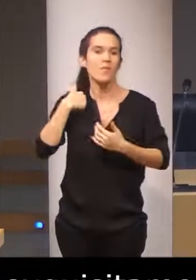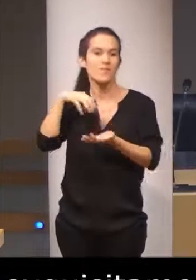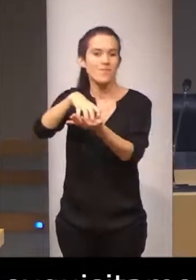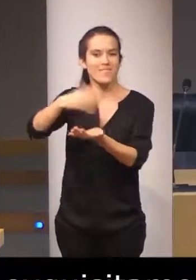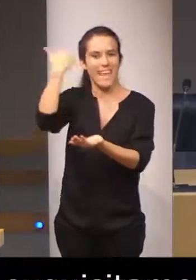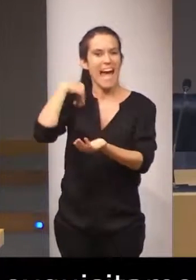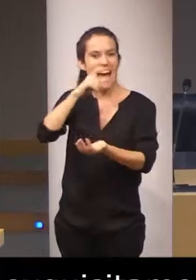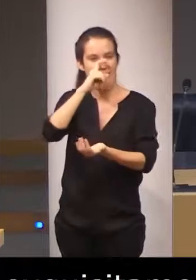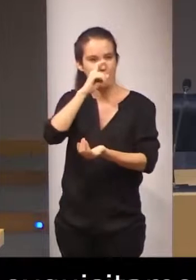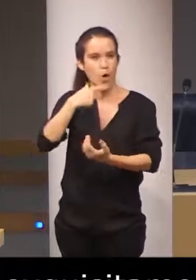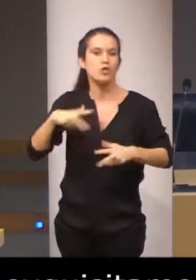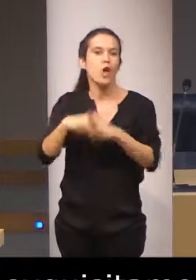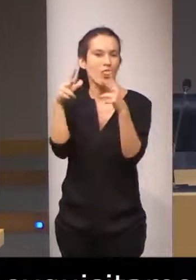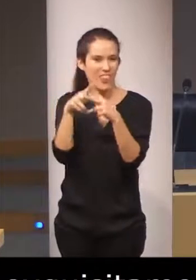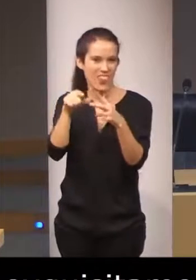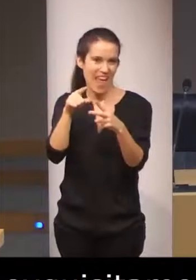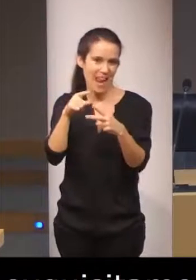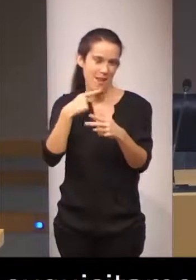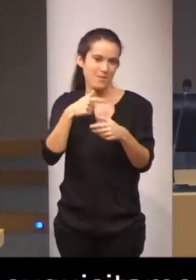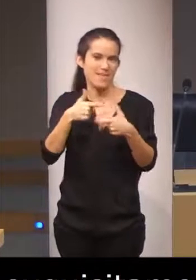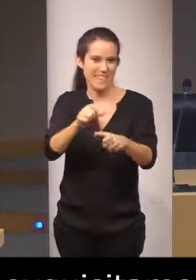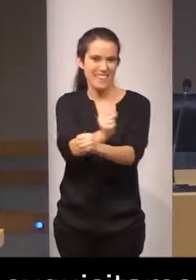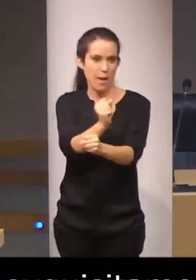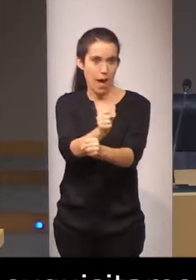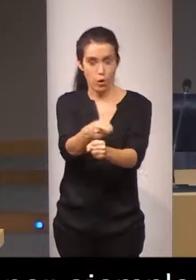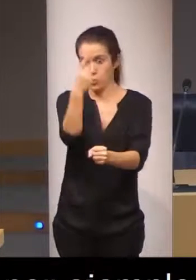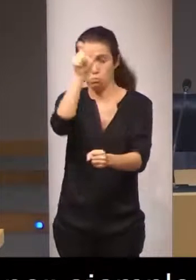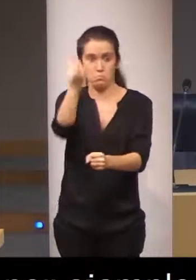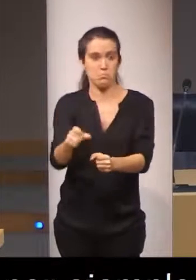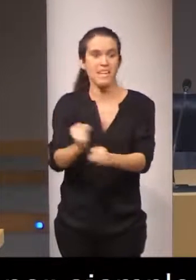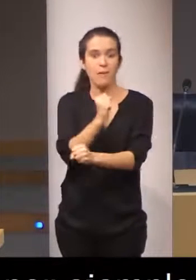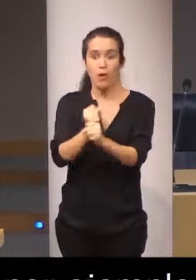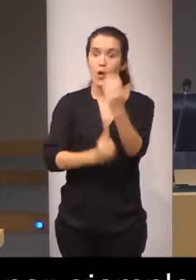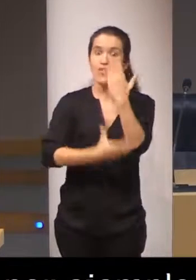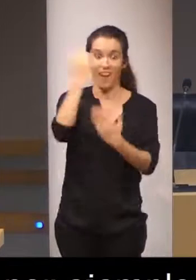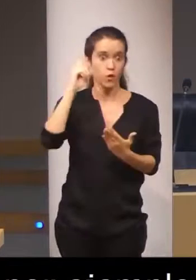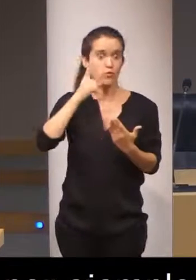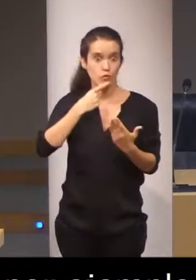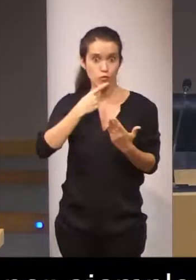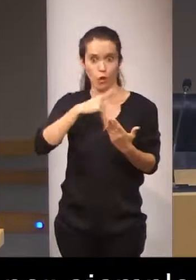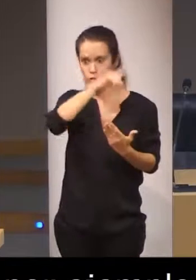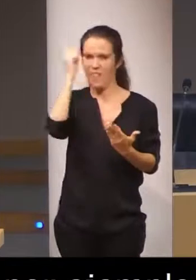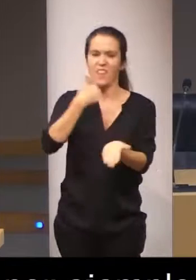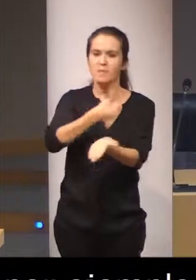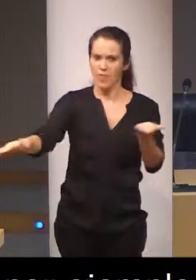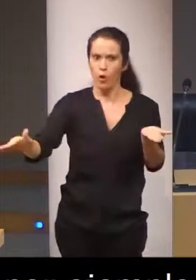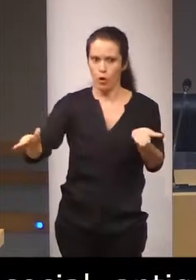antigua magistratura de trabajo, un trabajador de la Federación de Sordos de Madrid es despedido.